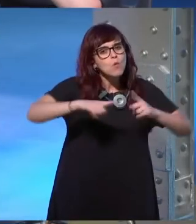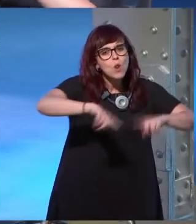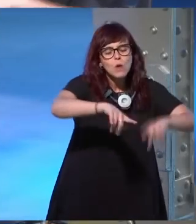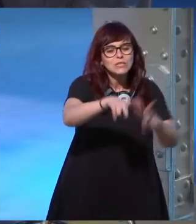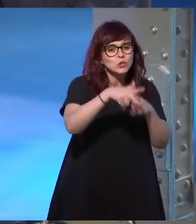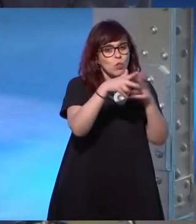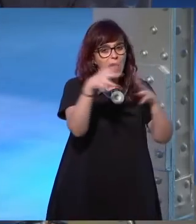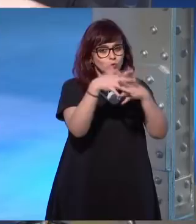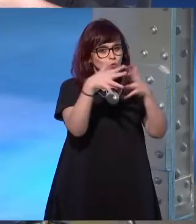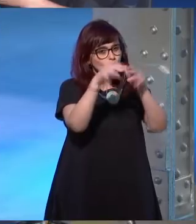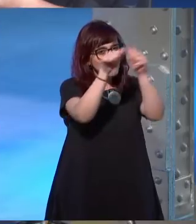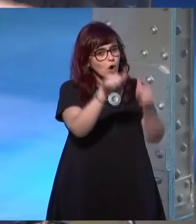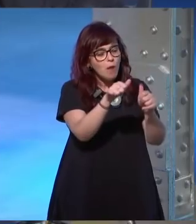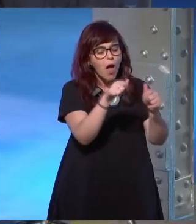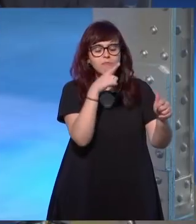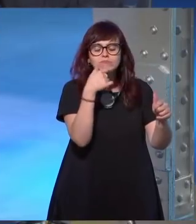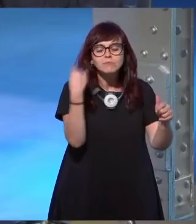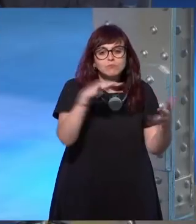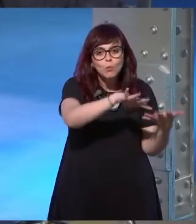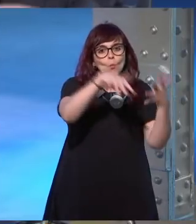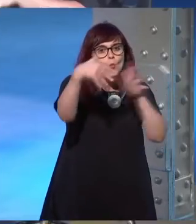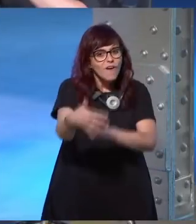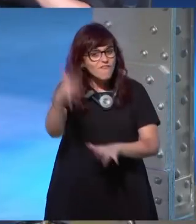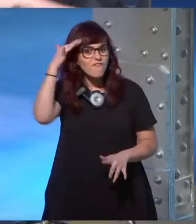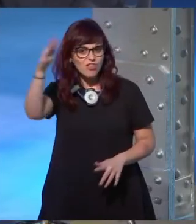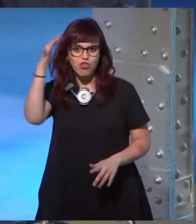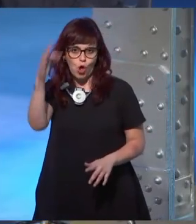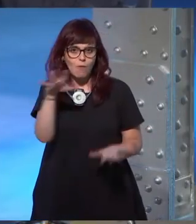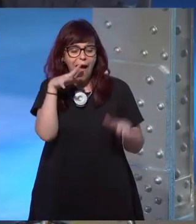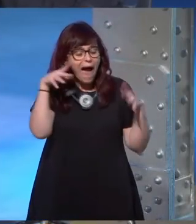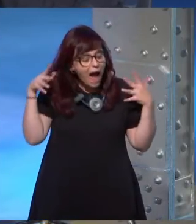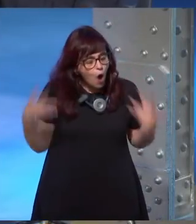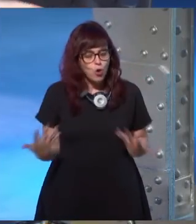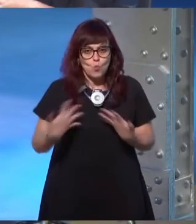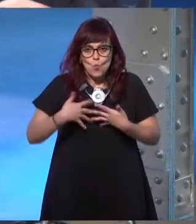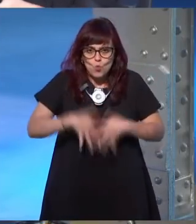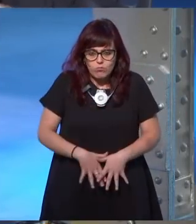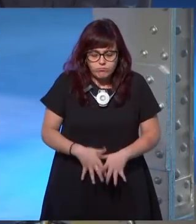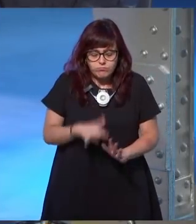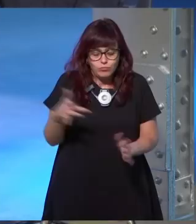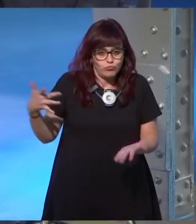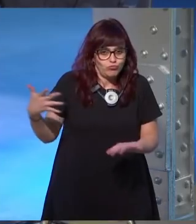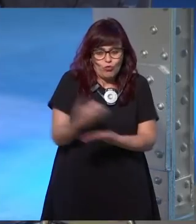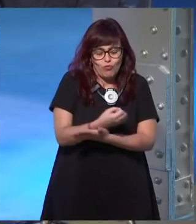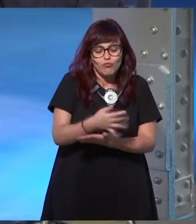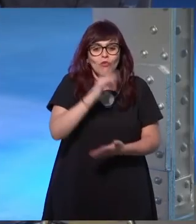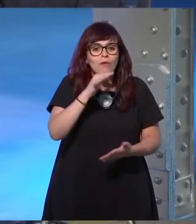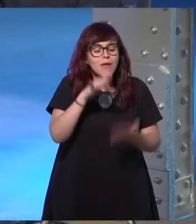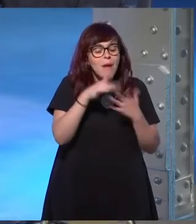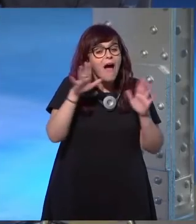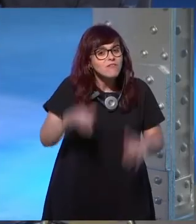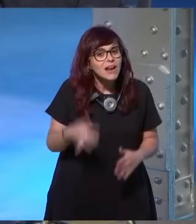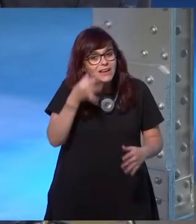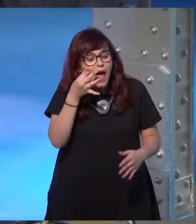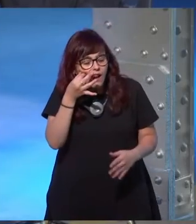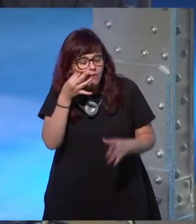sociedad estructurada han creado toda esa ficción de la que todavía estamos en la que todavía vivimos y que no se ajusta para